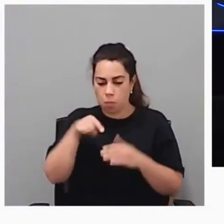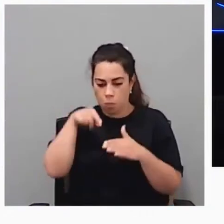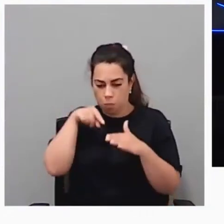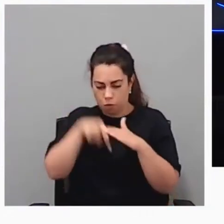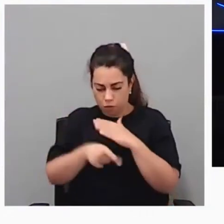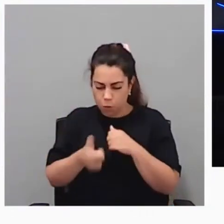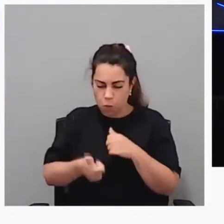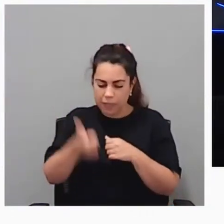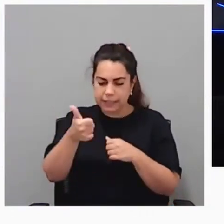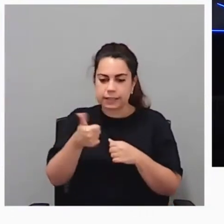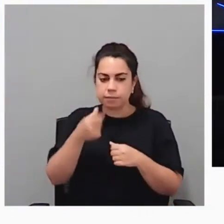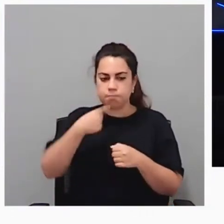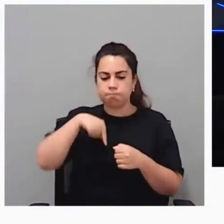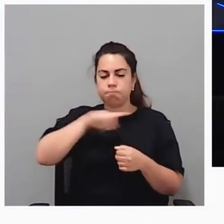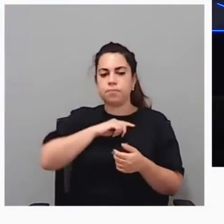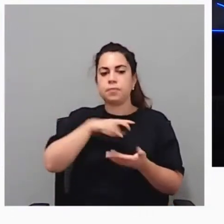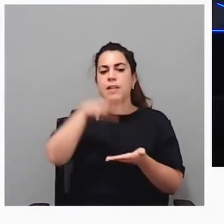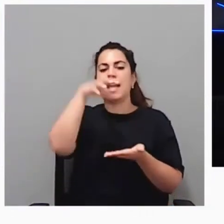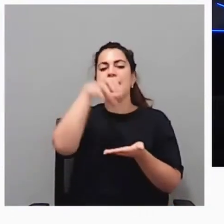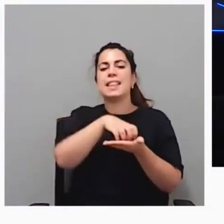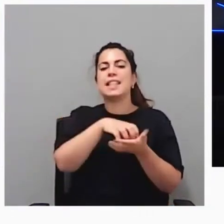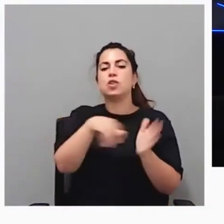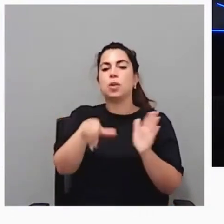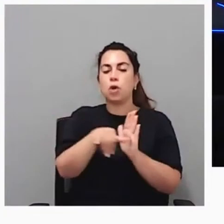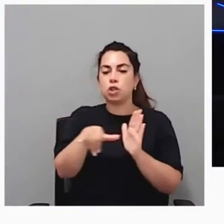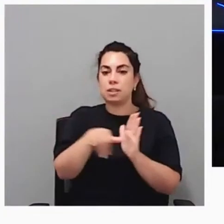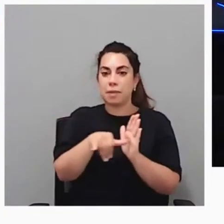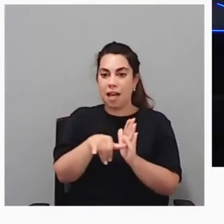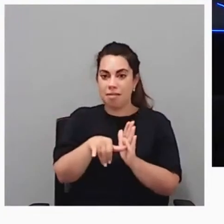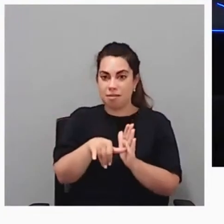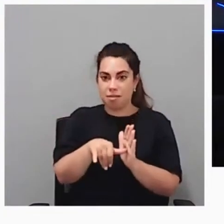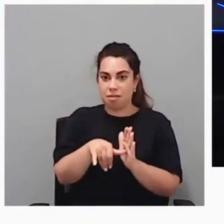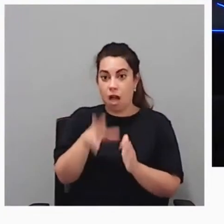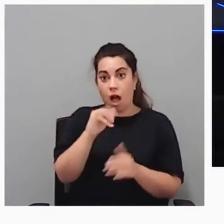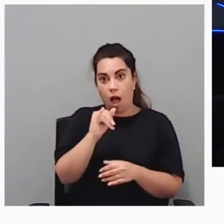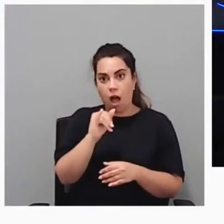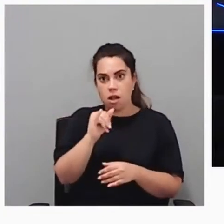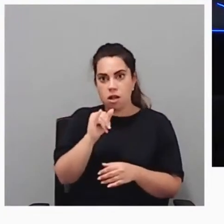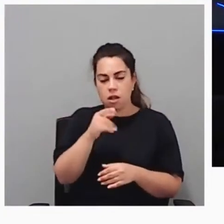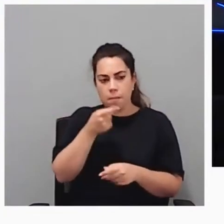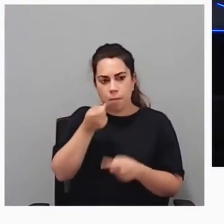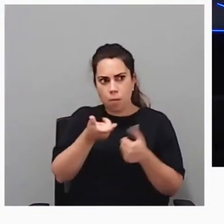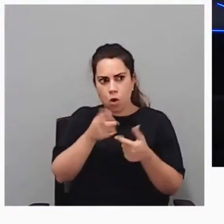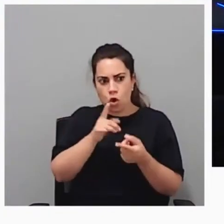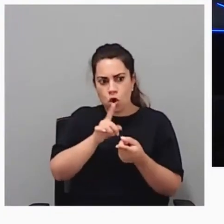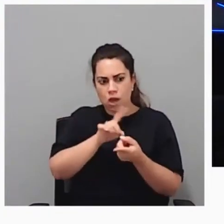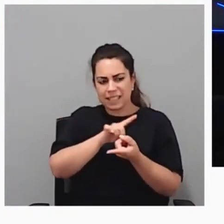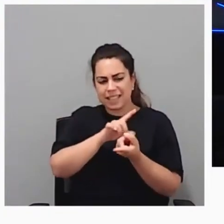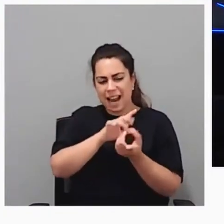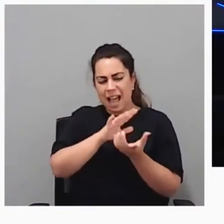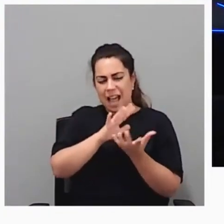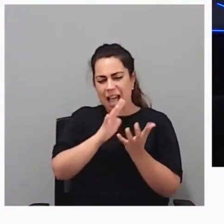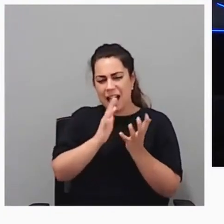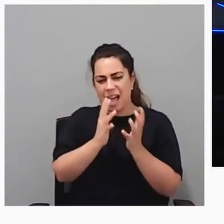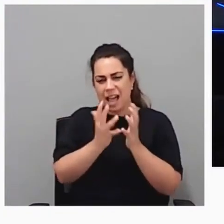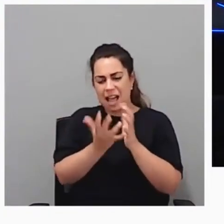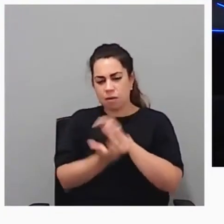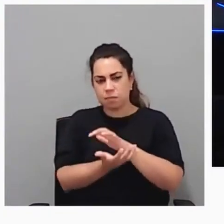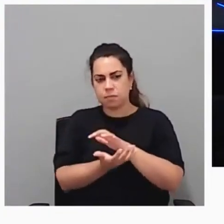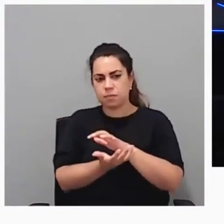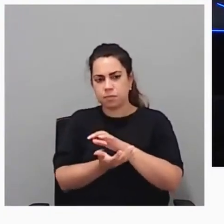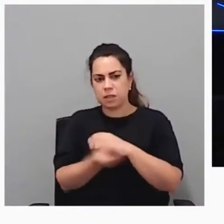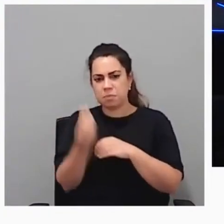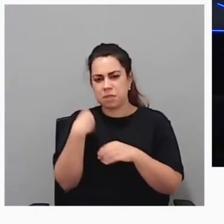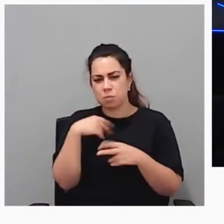Nosotros teníamos ese centro de proximidad y lo hemos ido transformando a esa necesidad que vemos también que la